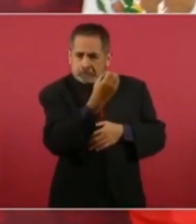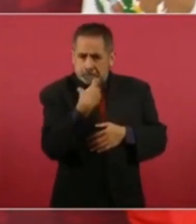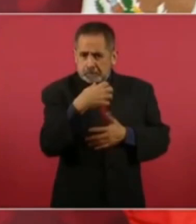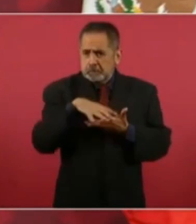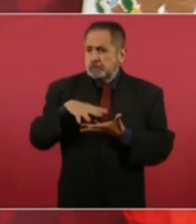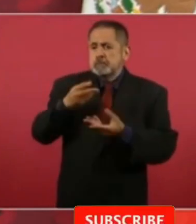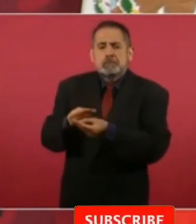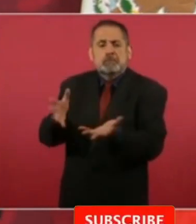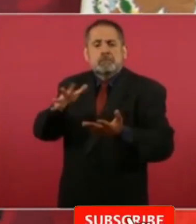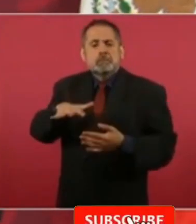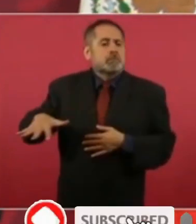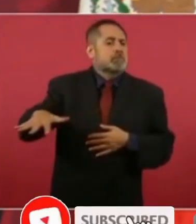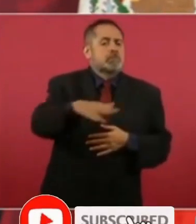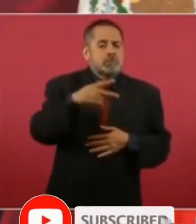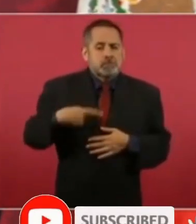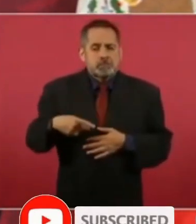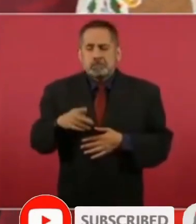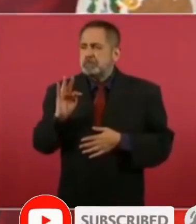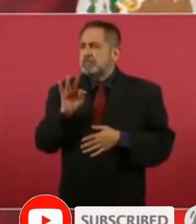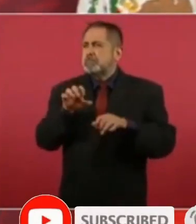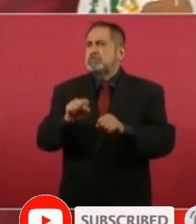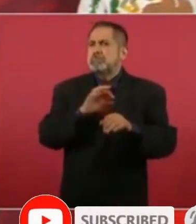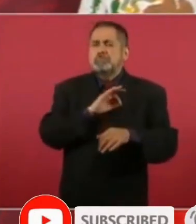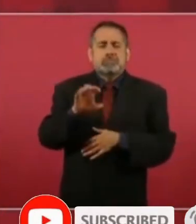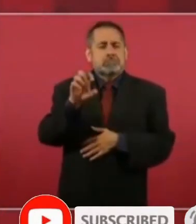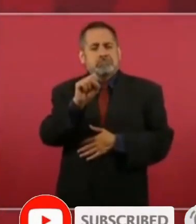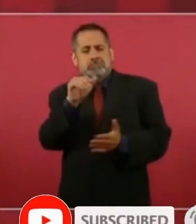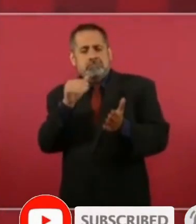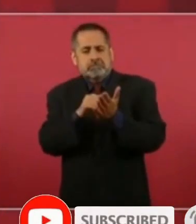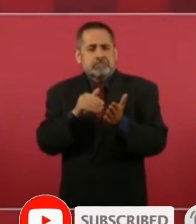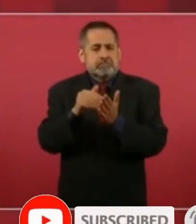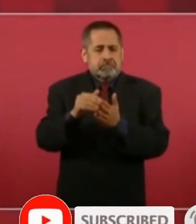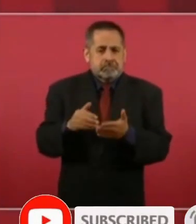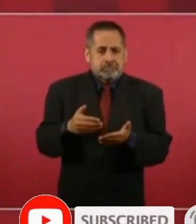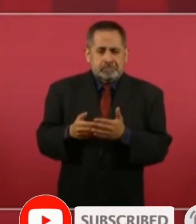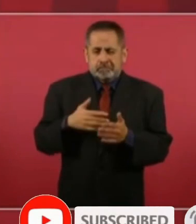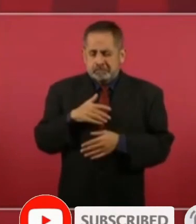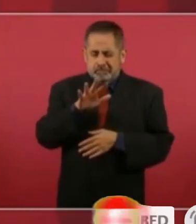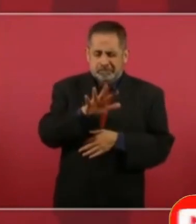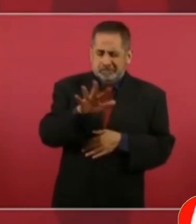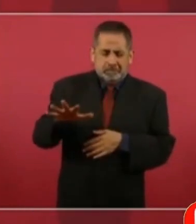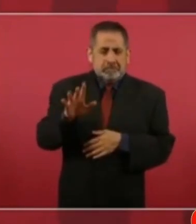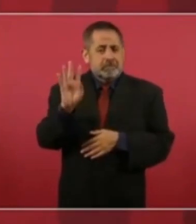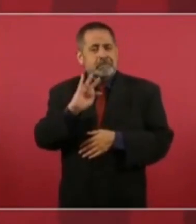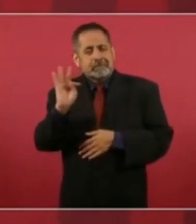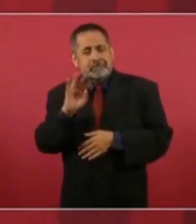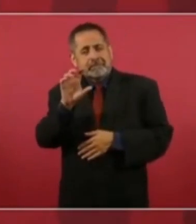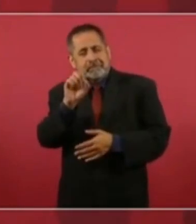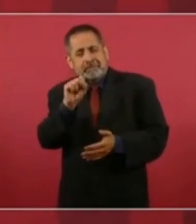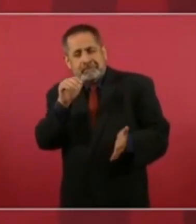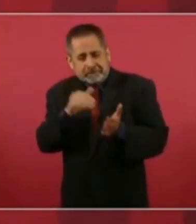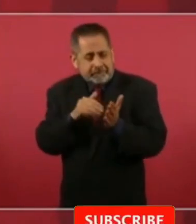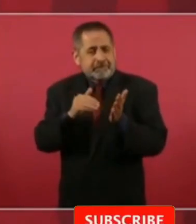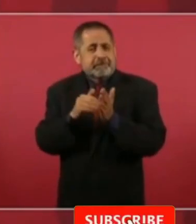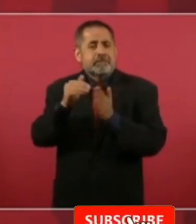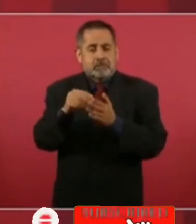Y podemos llegar a 60 mil. La proyección hasta ahora es 55, pero podemos llegar a 60 mil millones